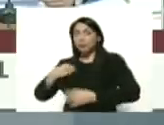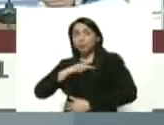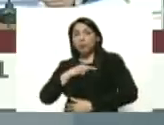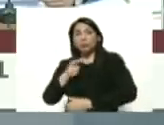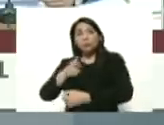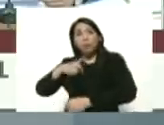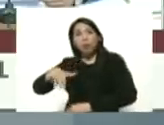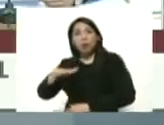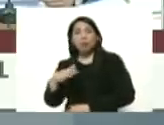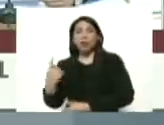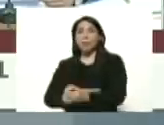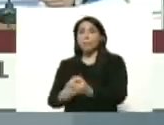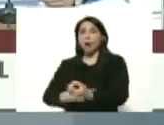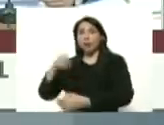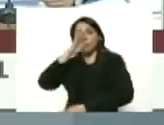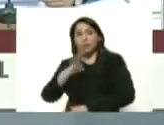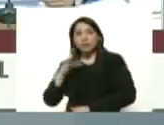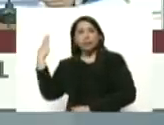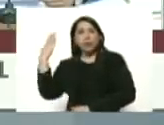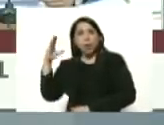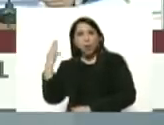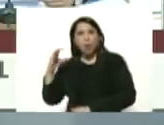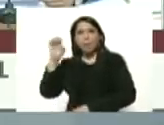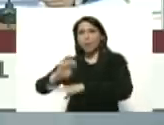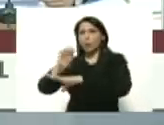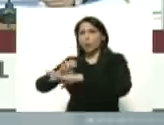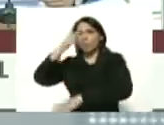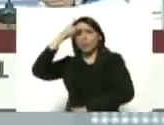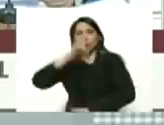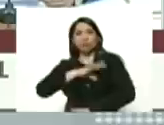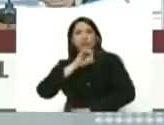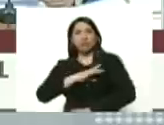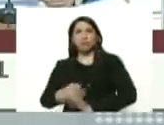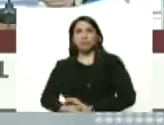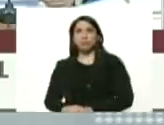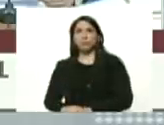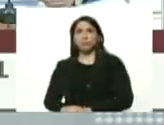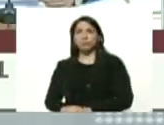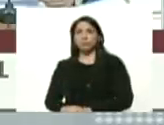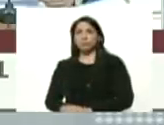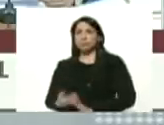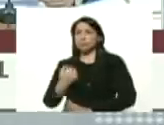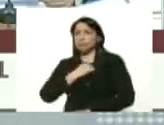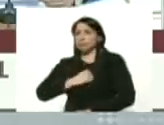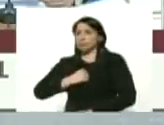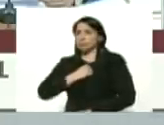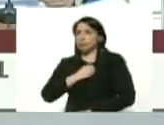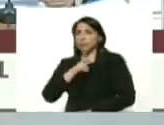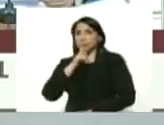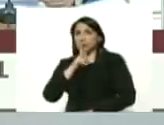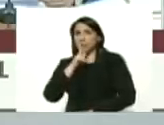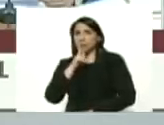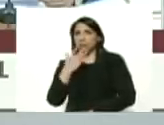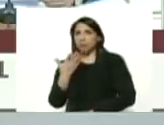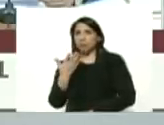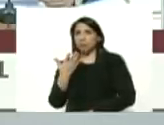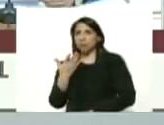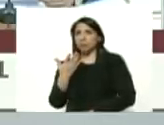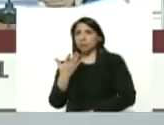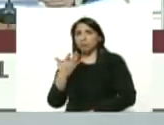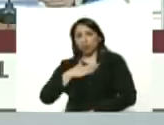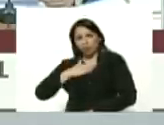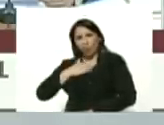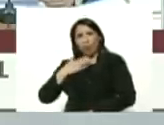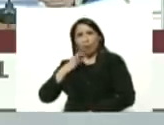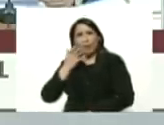Colombia Ecuador Perú Chile drama drama si uno se angustia